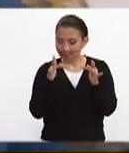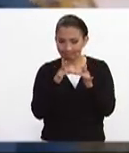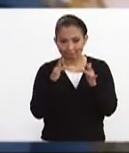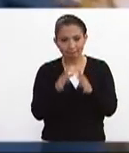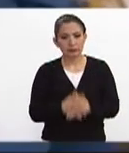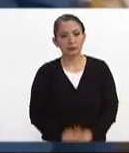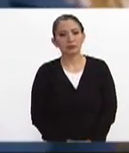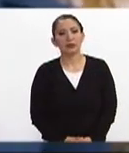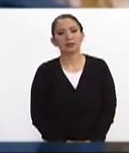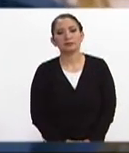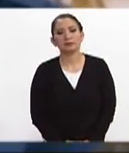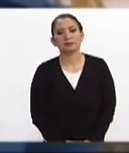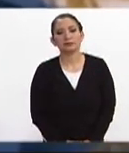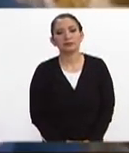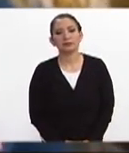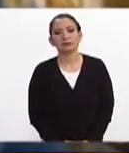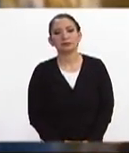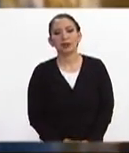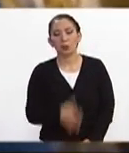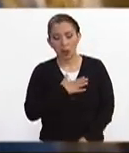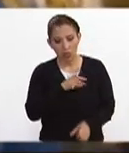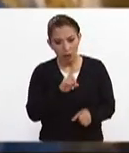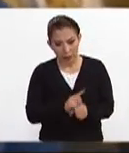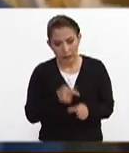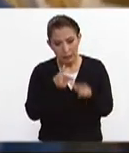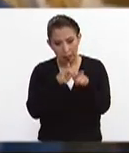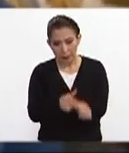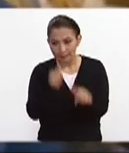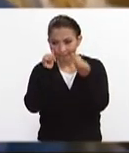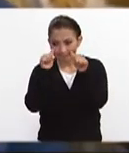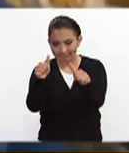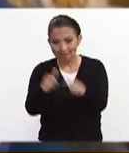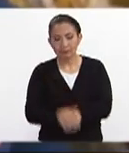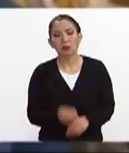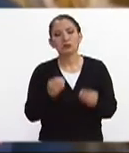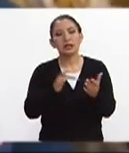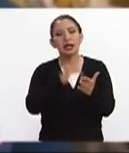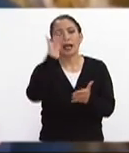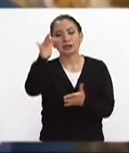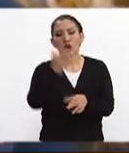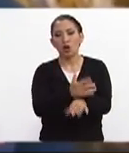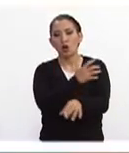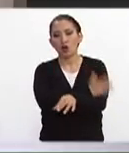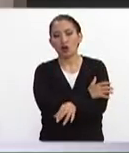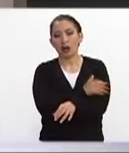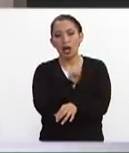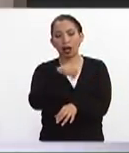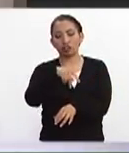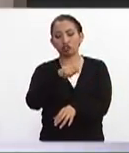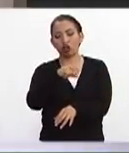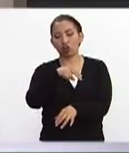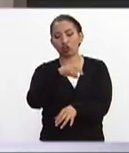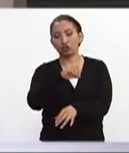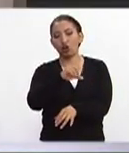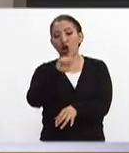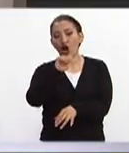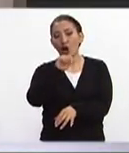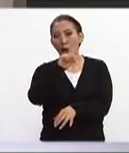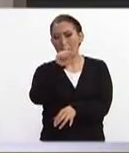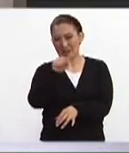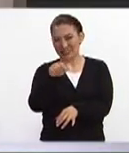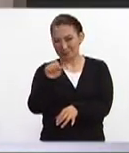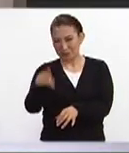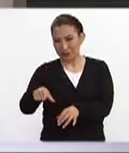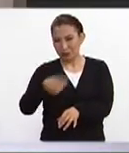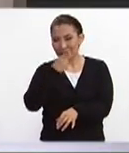comunicación muy buenos días nos seguimos pendientes muchísimas gracias es mi compañero Antonio López que como le